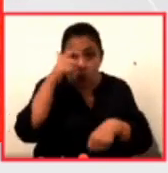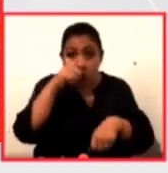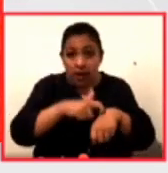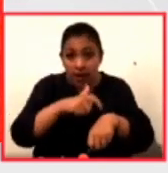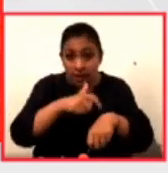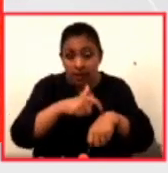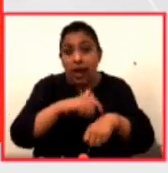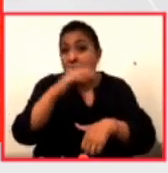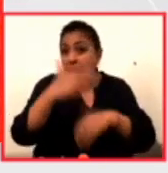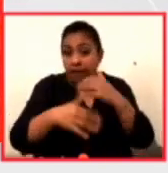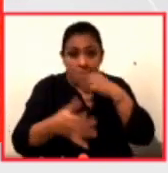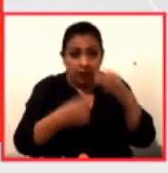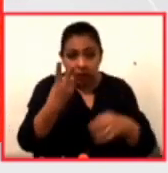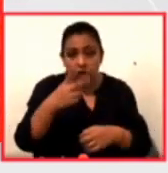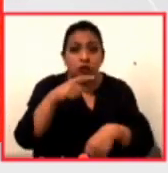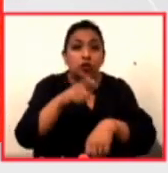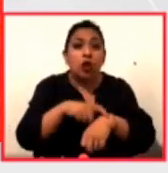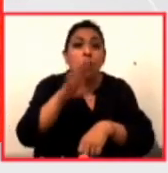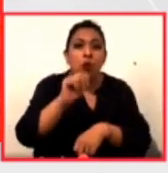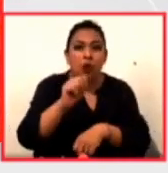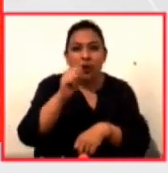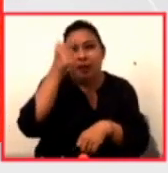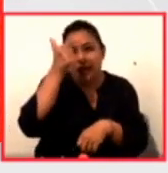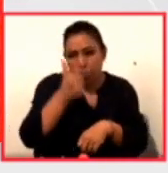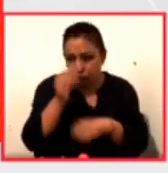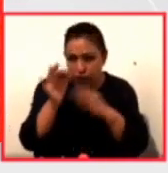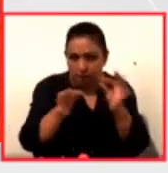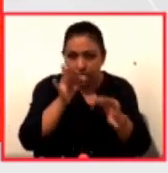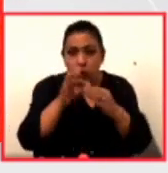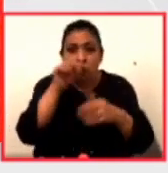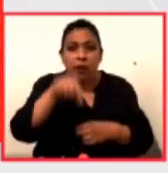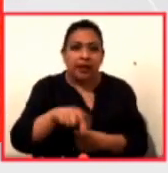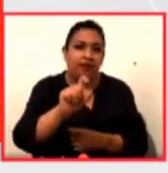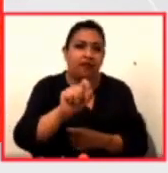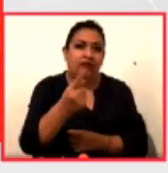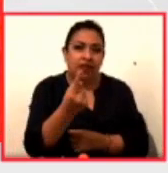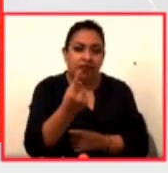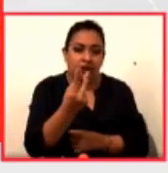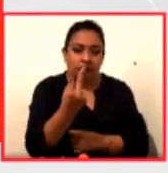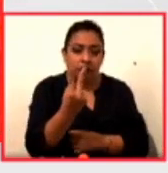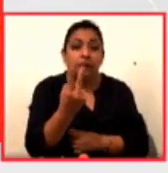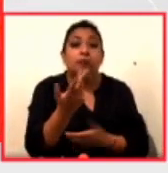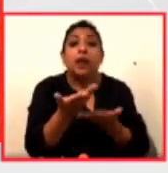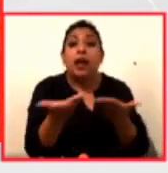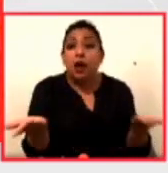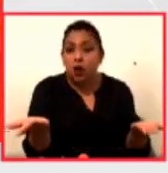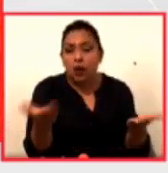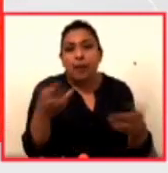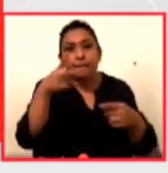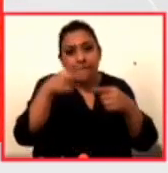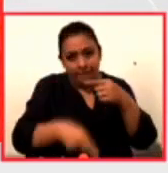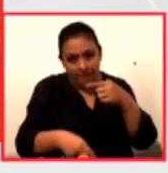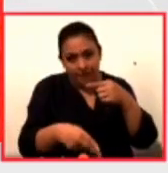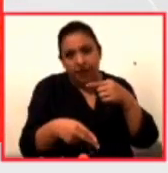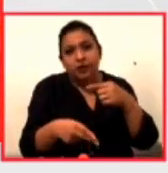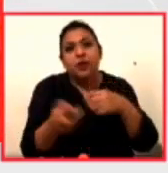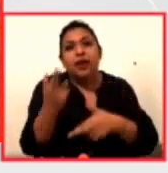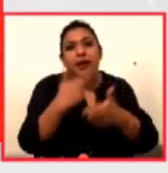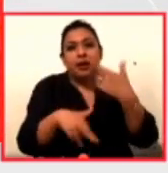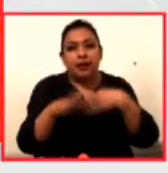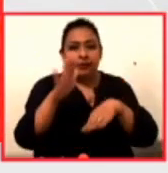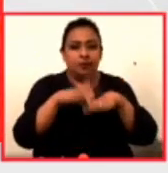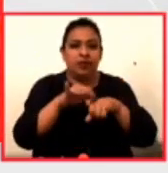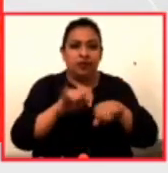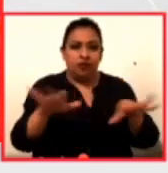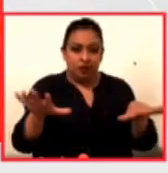Noticias 22 en punto de las 21 horas aquí en Canal 22. Con esta invitación hacemos una pausa y regresamos con más,